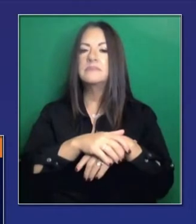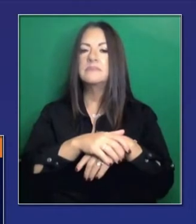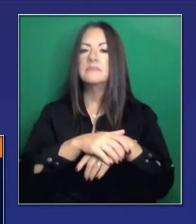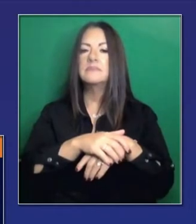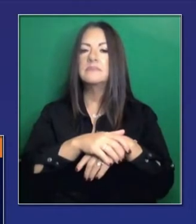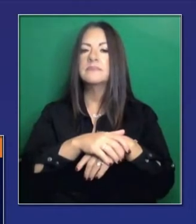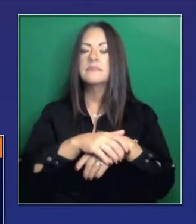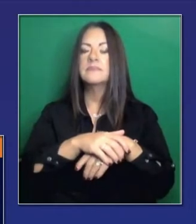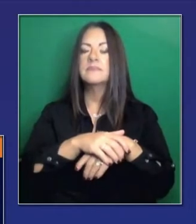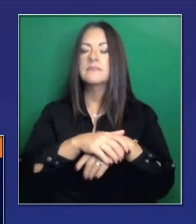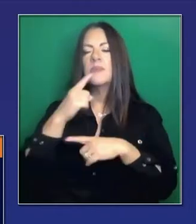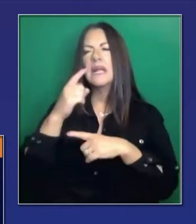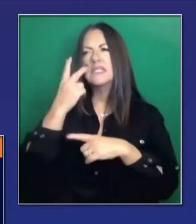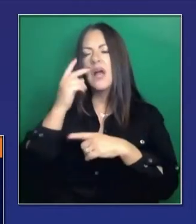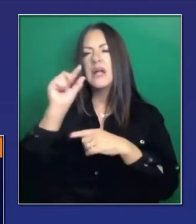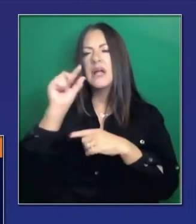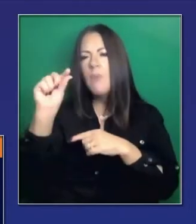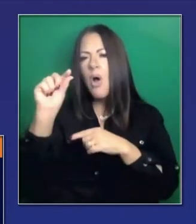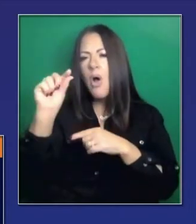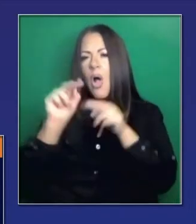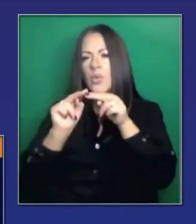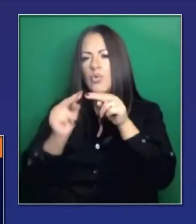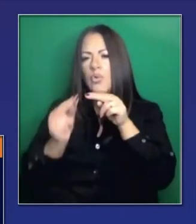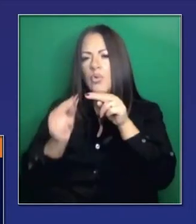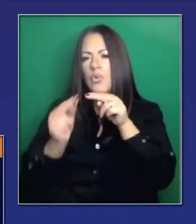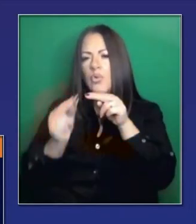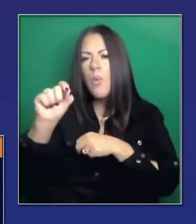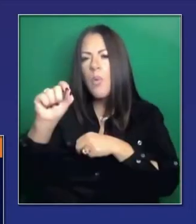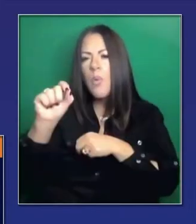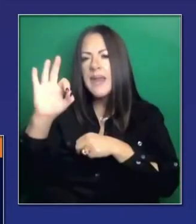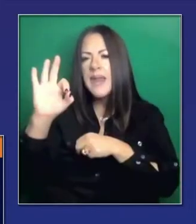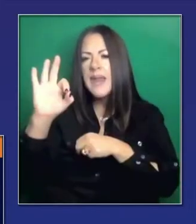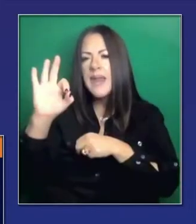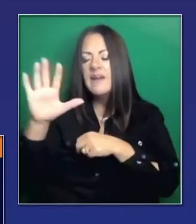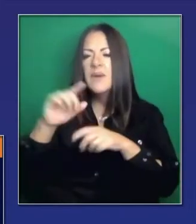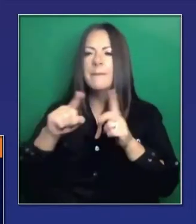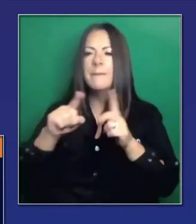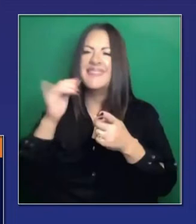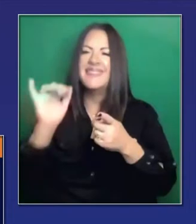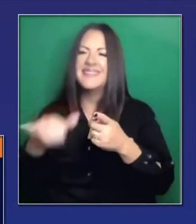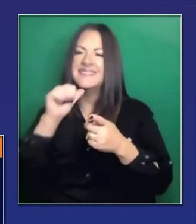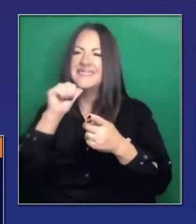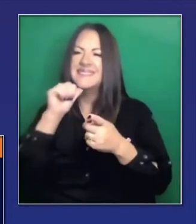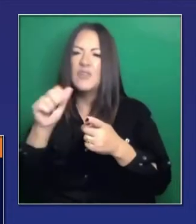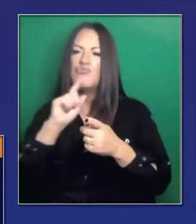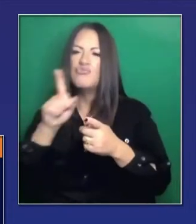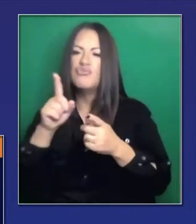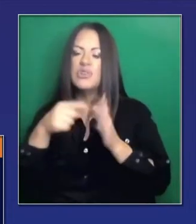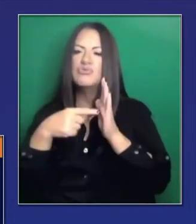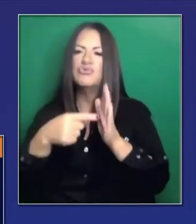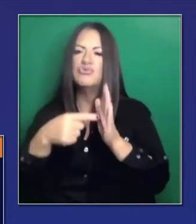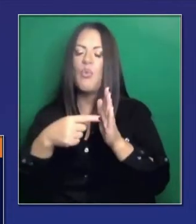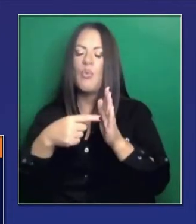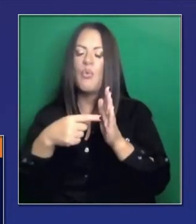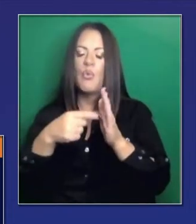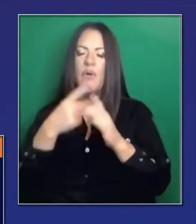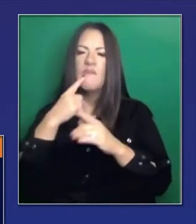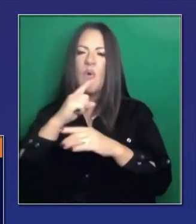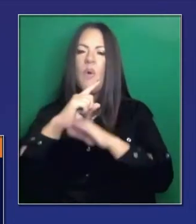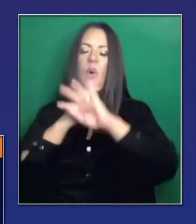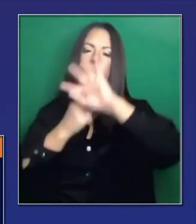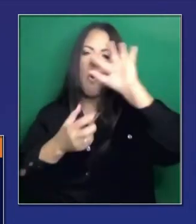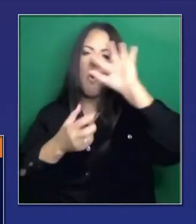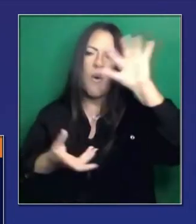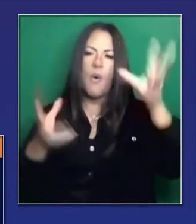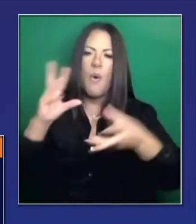Estamos a .95, una baja de .95, es lo que hemos visto y es alentador.